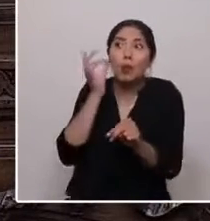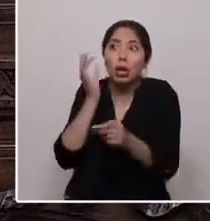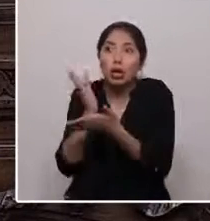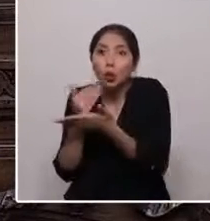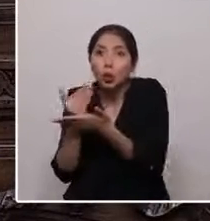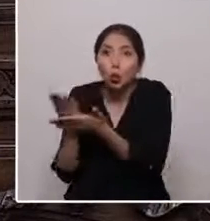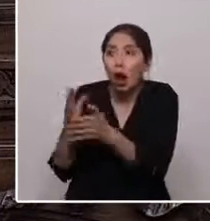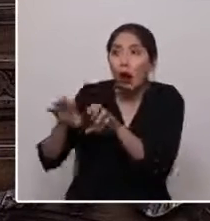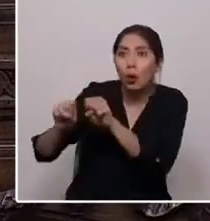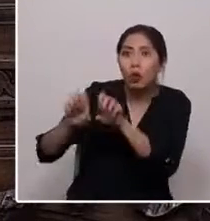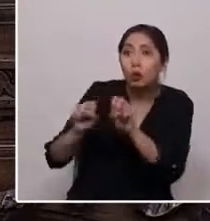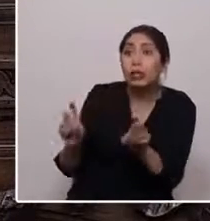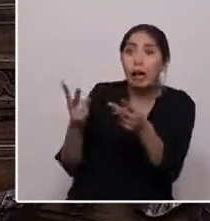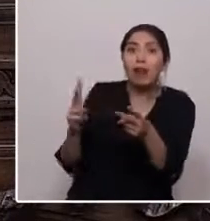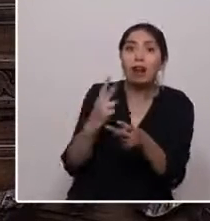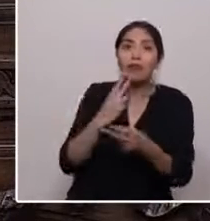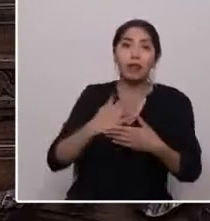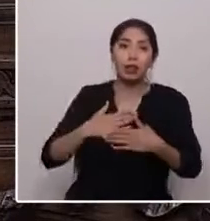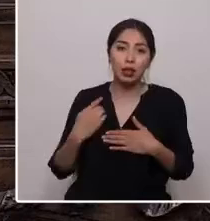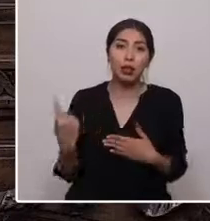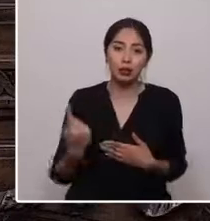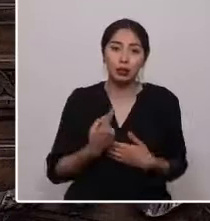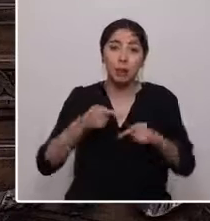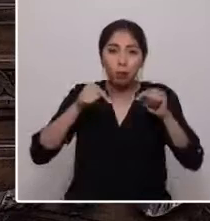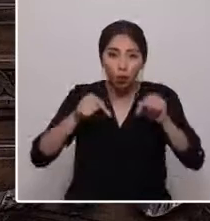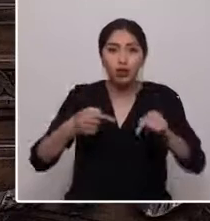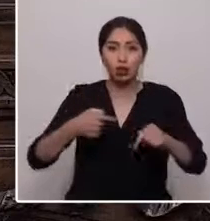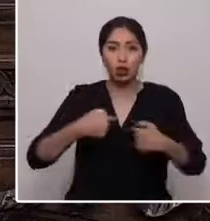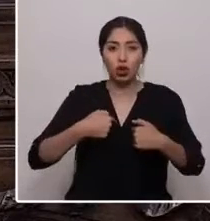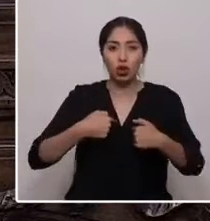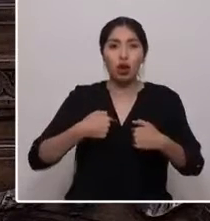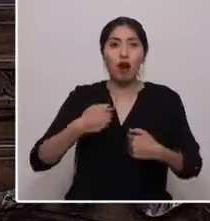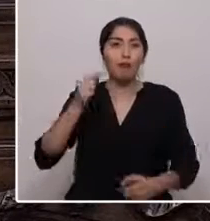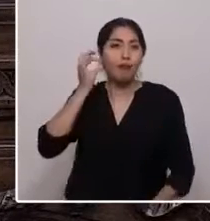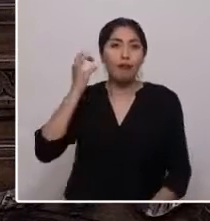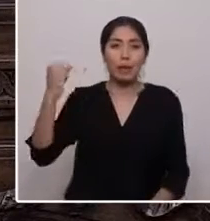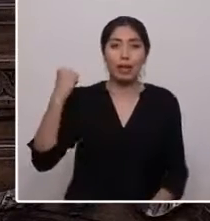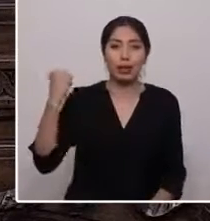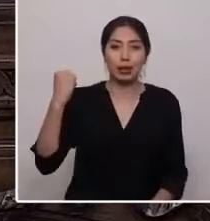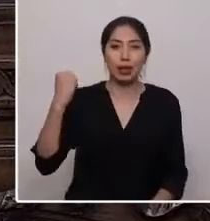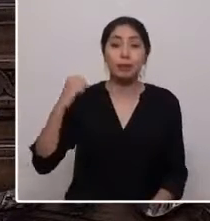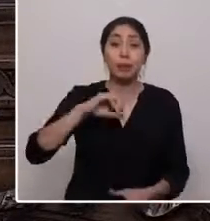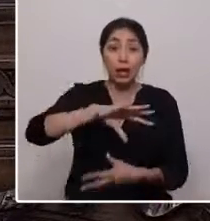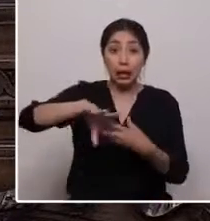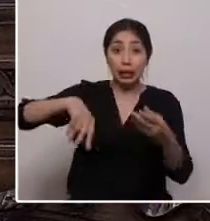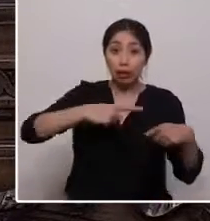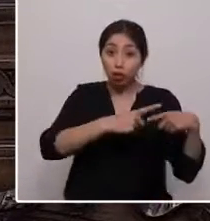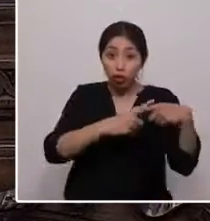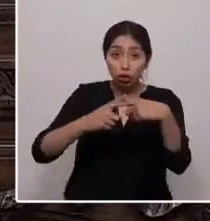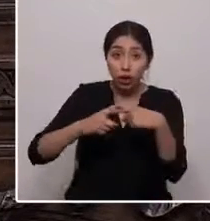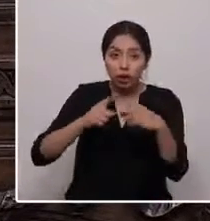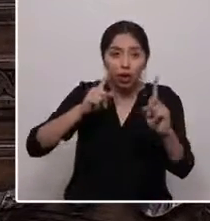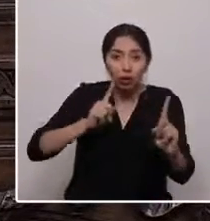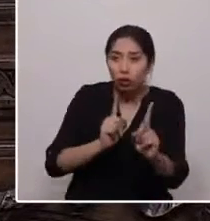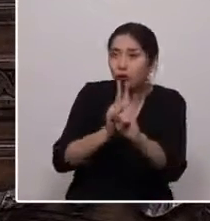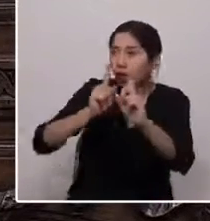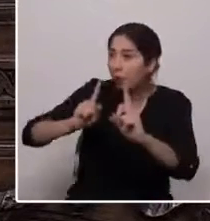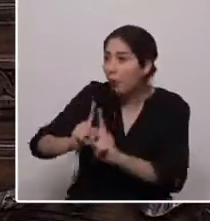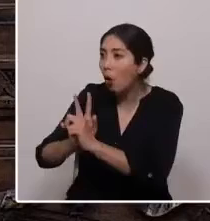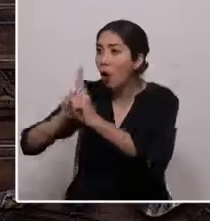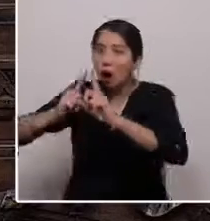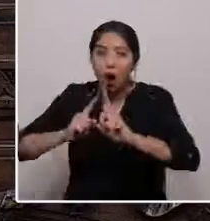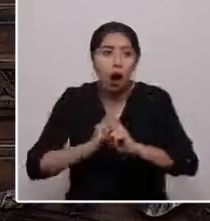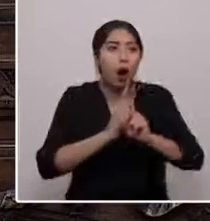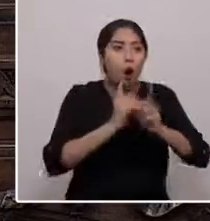vidas. Esto me hizo feminista. Pero el estellido social nos encontramos, nos reconocemos, nos articulamos. A